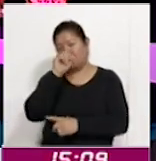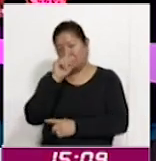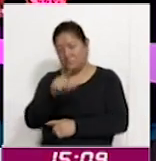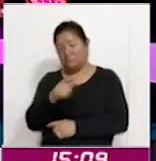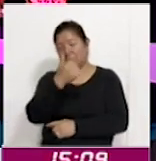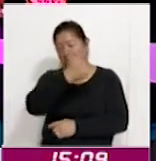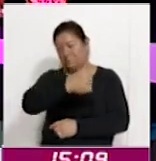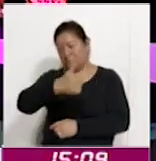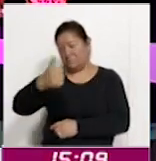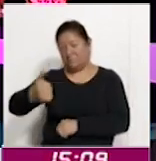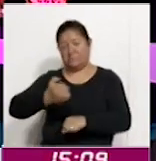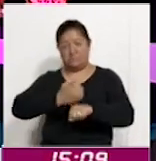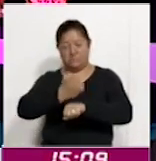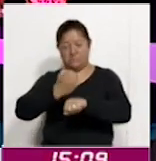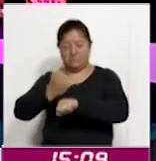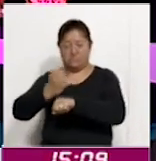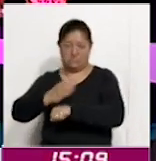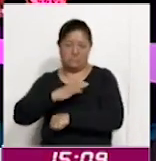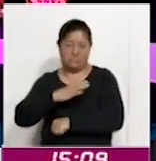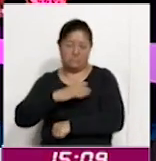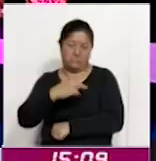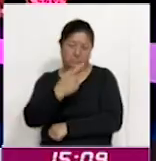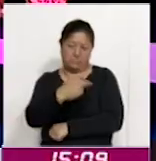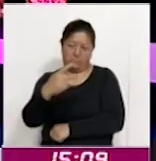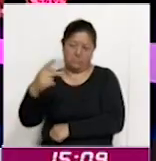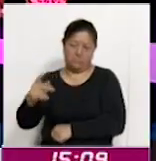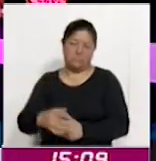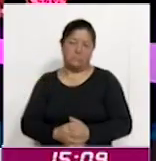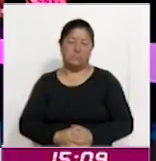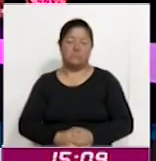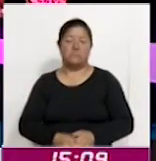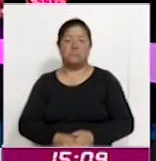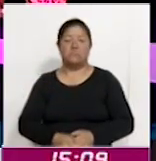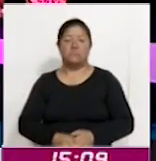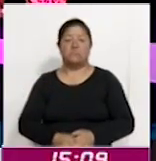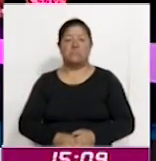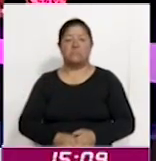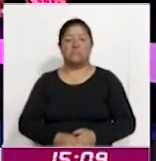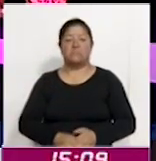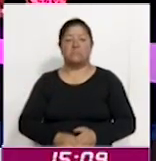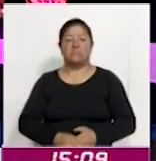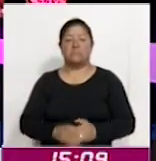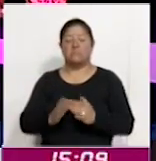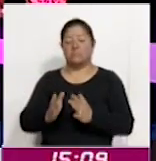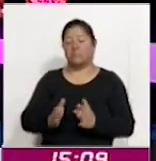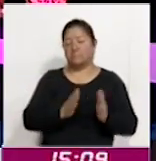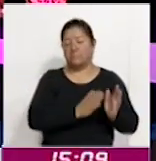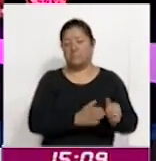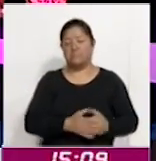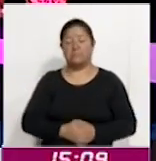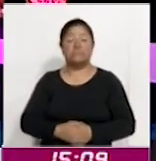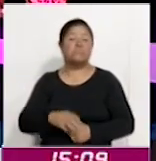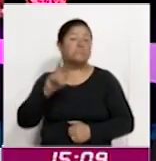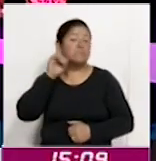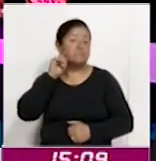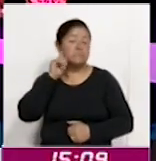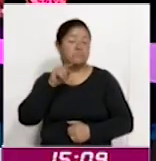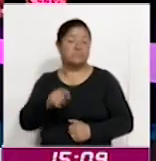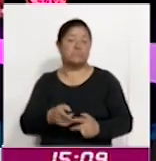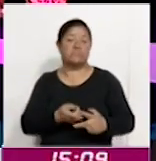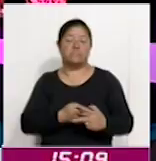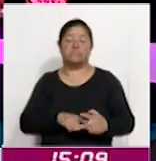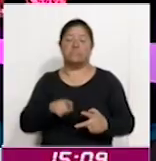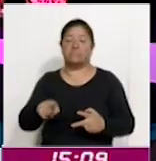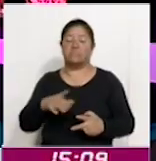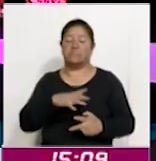cada una de las entidades realizan lo propio. Vamos a otros temas. Le adelanto que el día de mañana inicia la